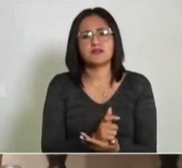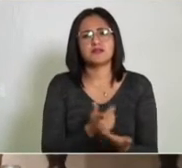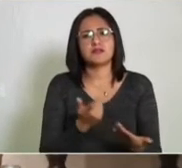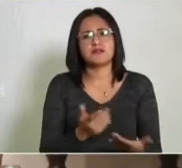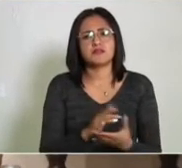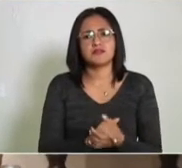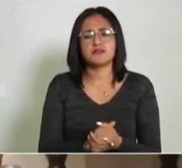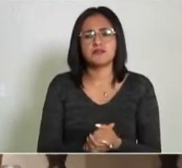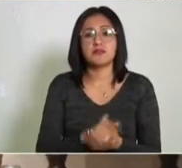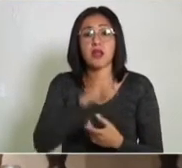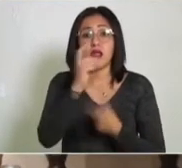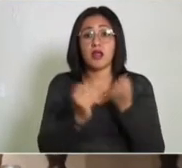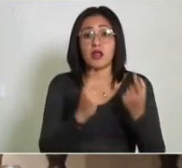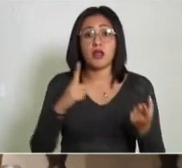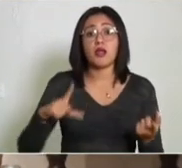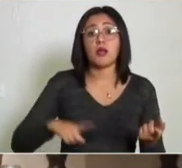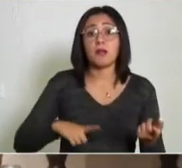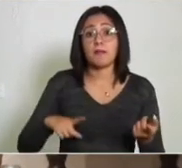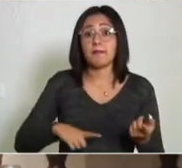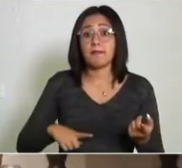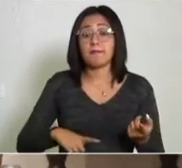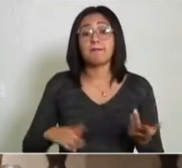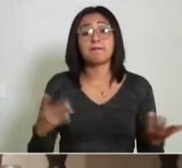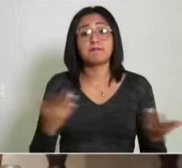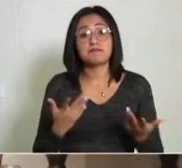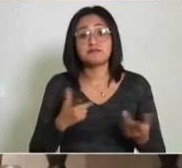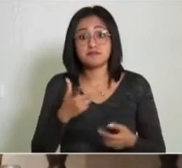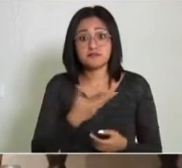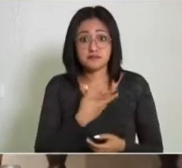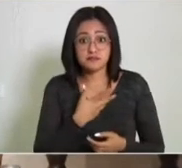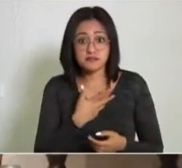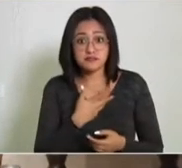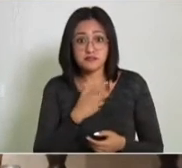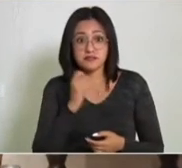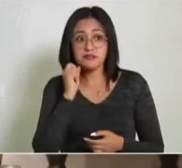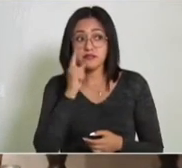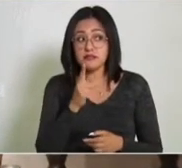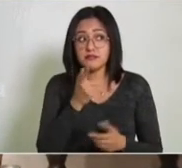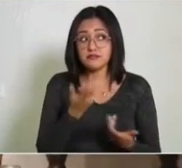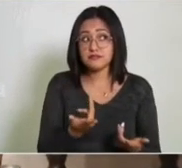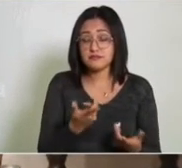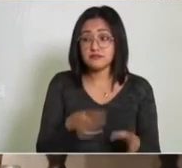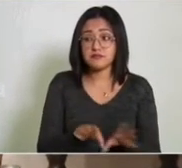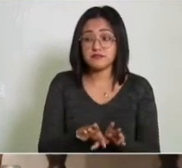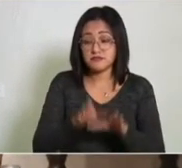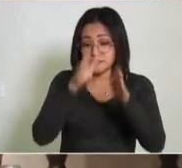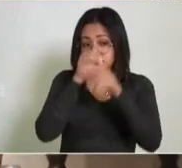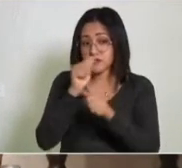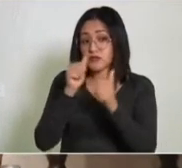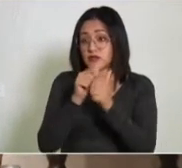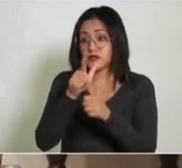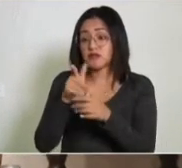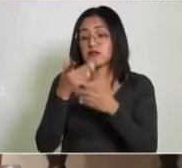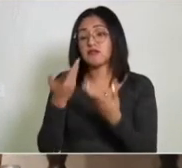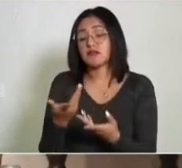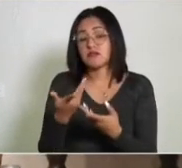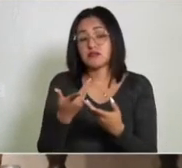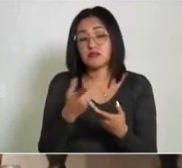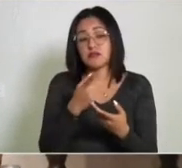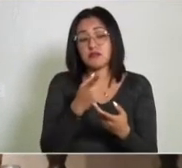Que los gobiernos lo que hacen es, si tienen un litigio, se ponen a